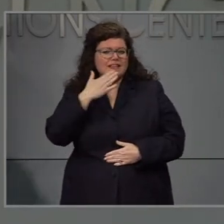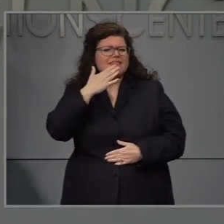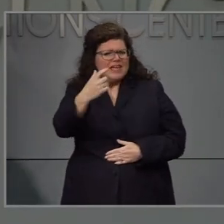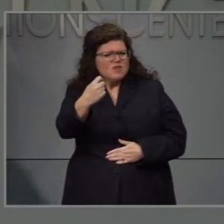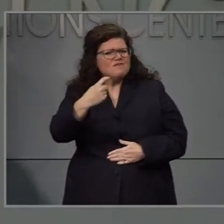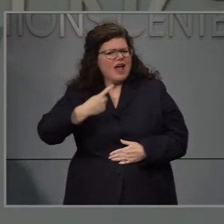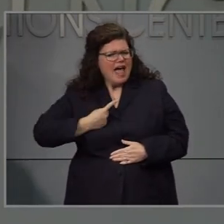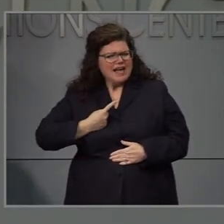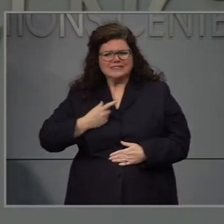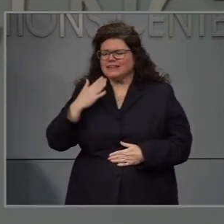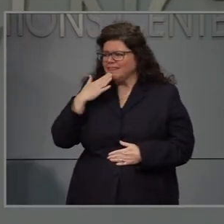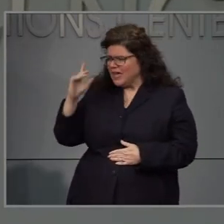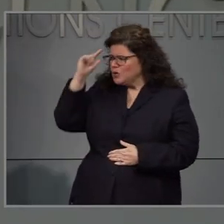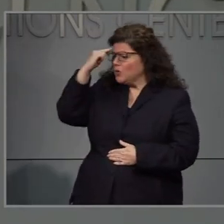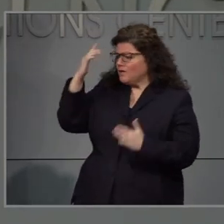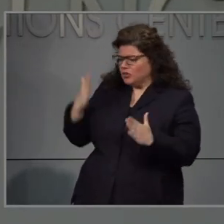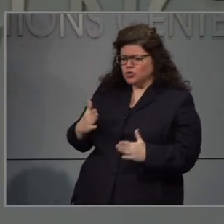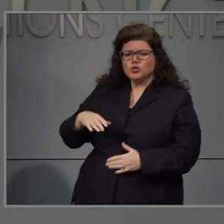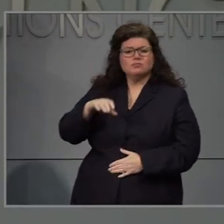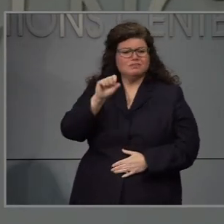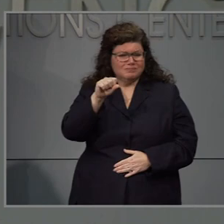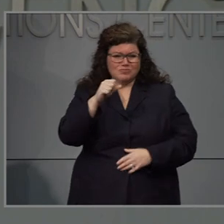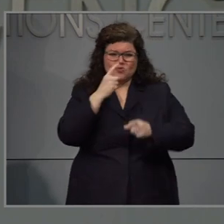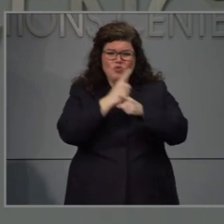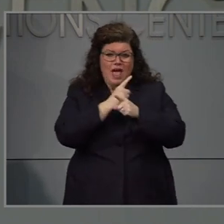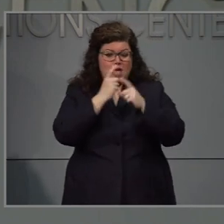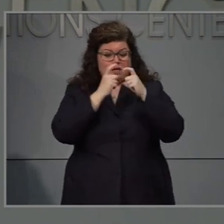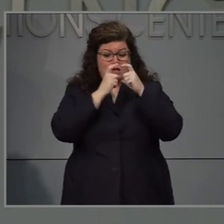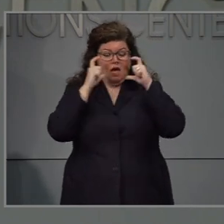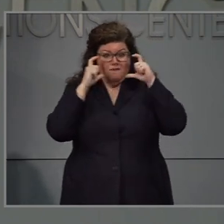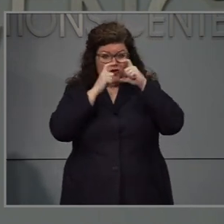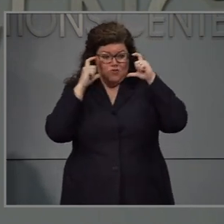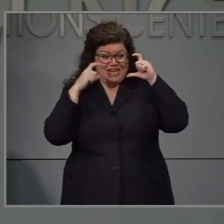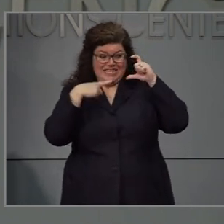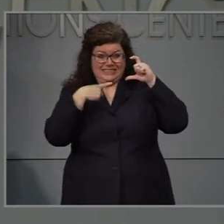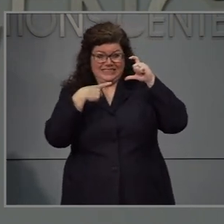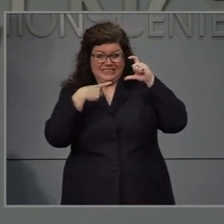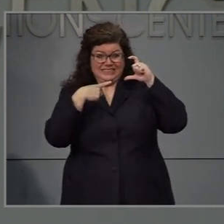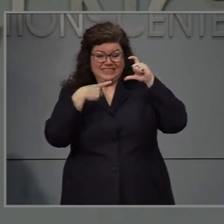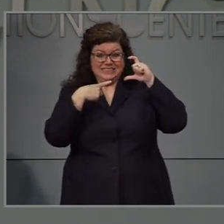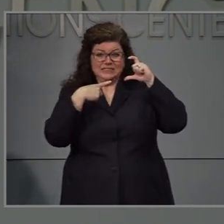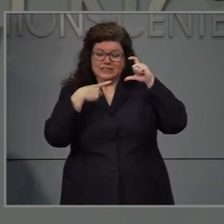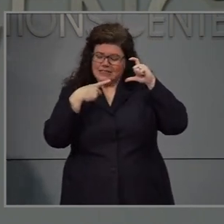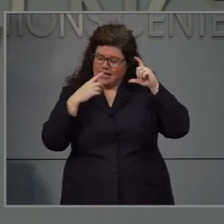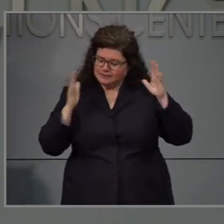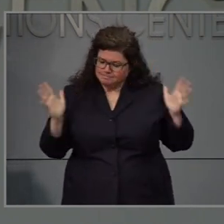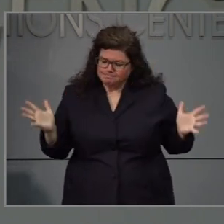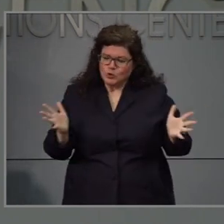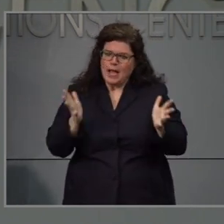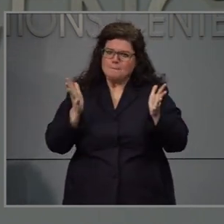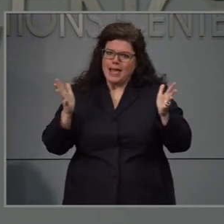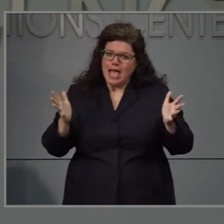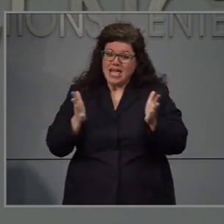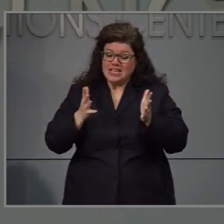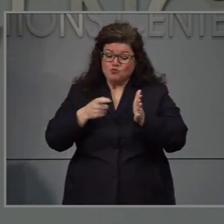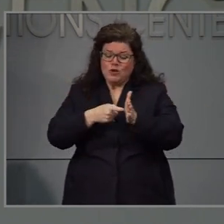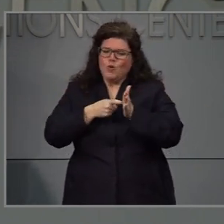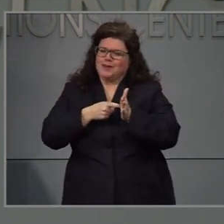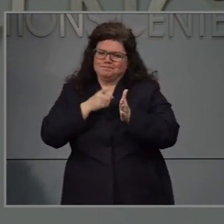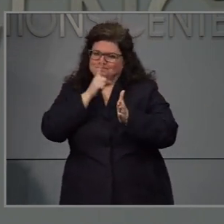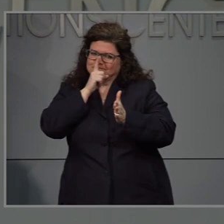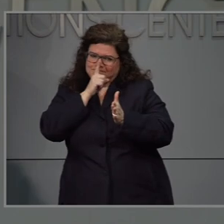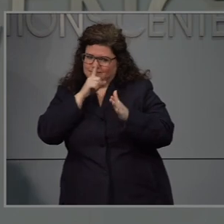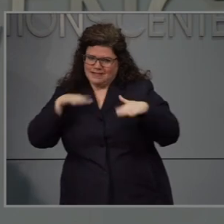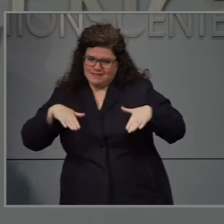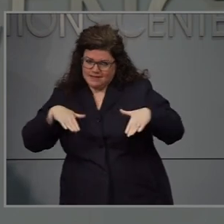gracias por la pregunta es correcto la el tapabocas se recomienda muchísimo,